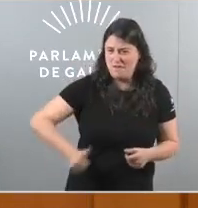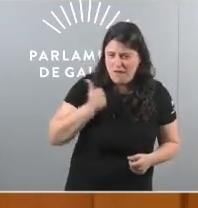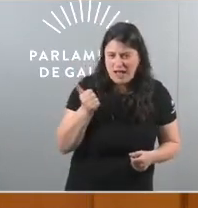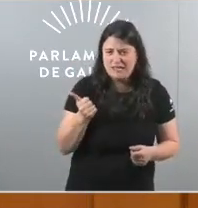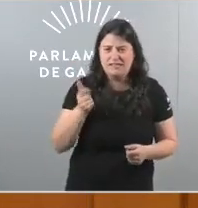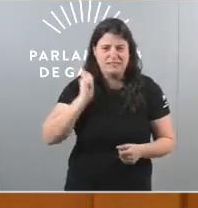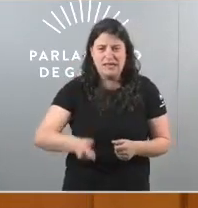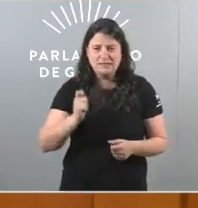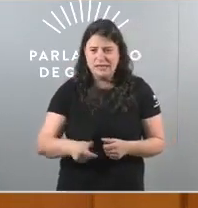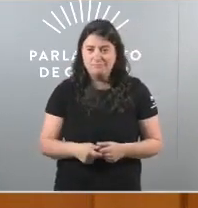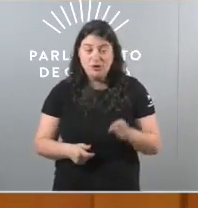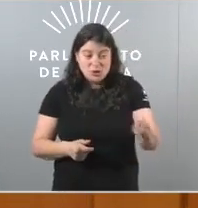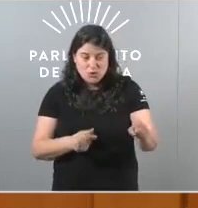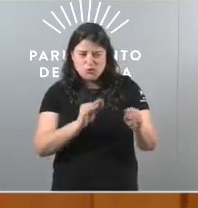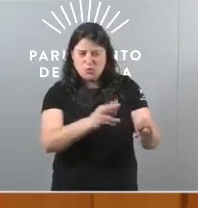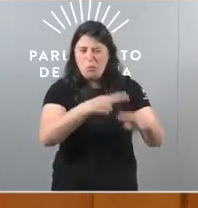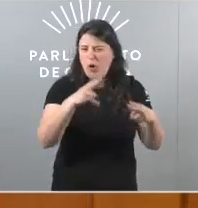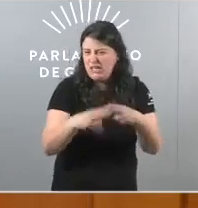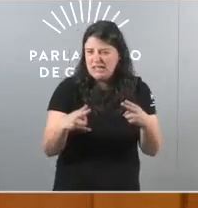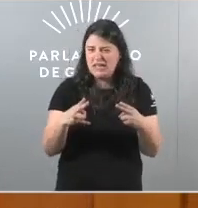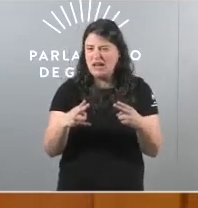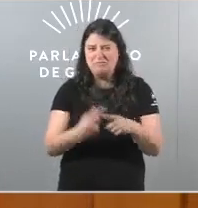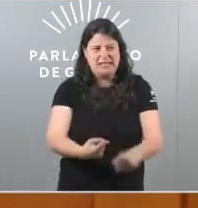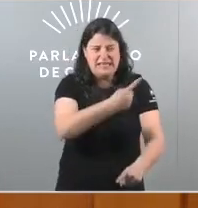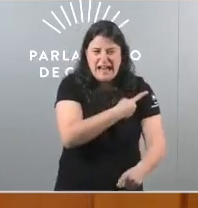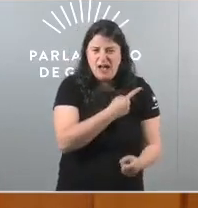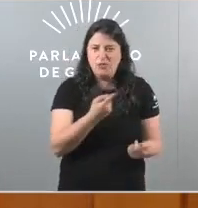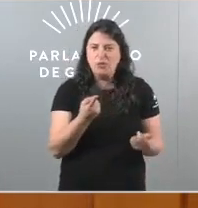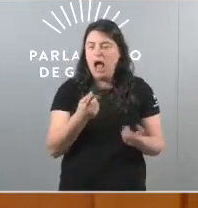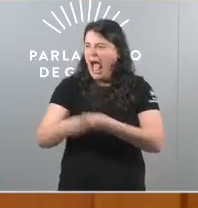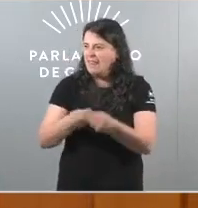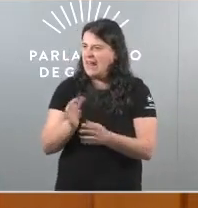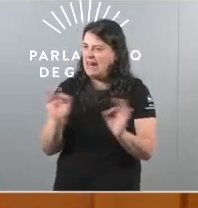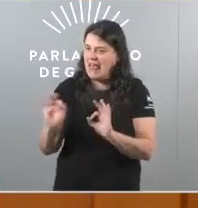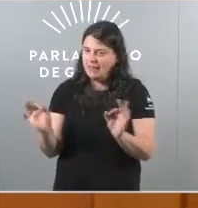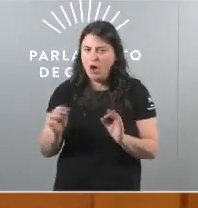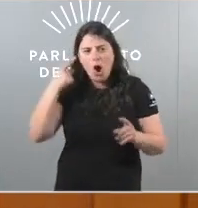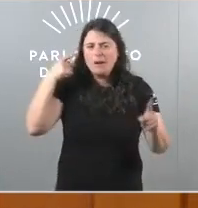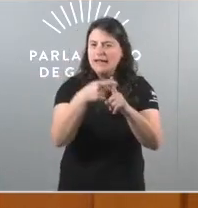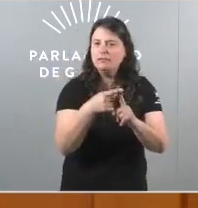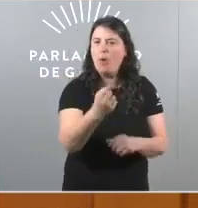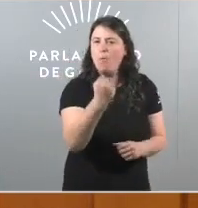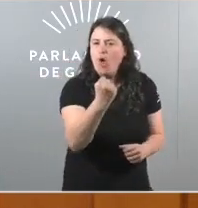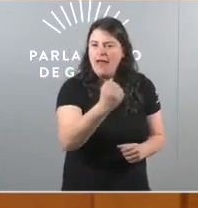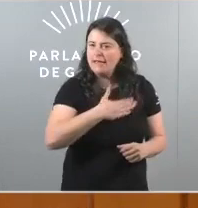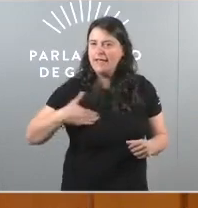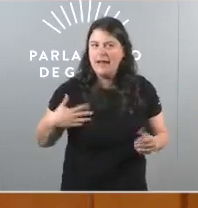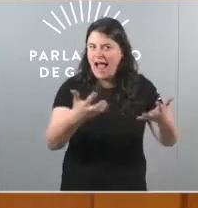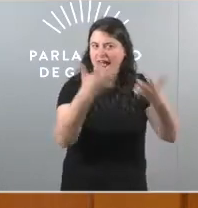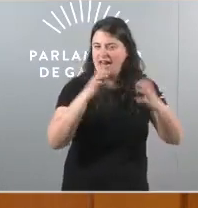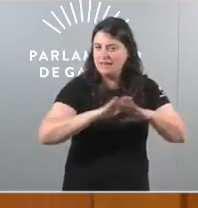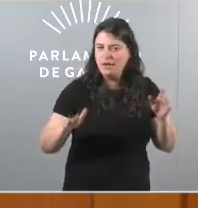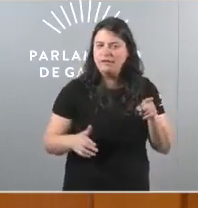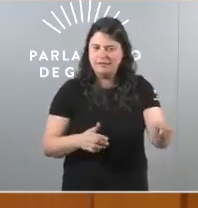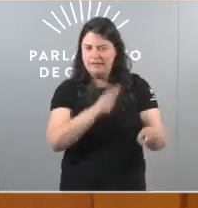sumándose a esa política do todo vale non con tal de facerse polo copoder e deixando claro cale o seu